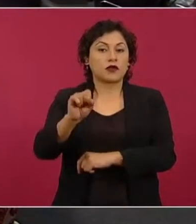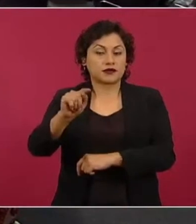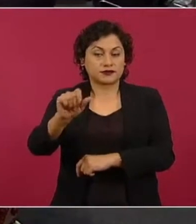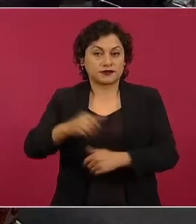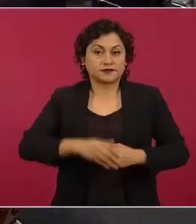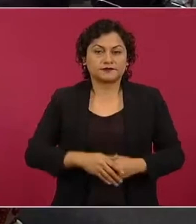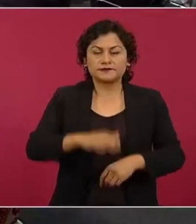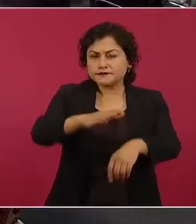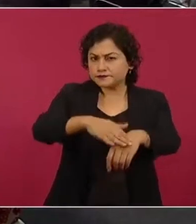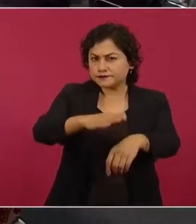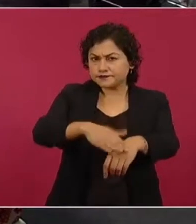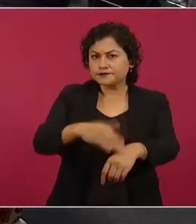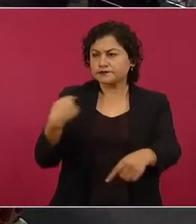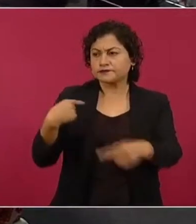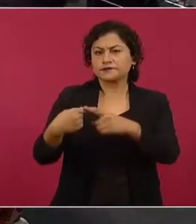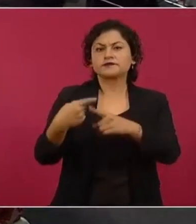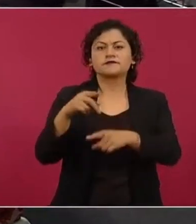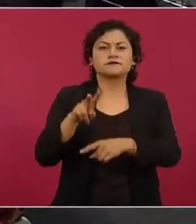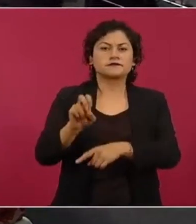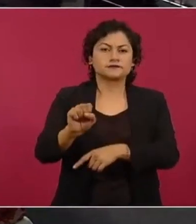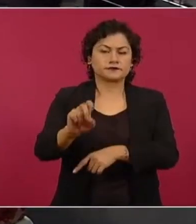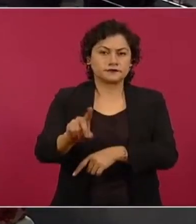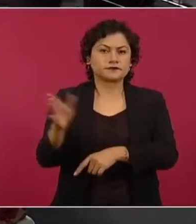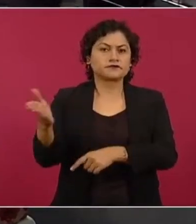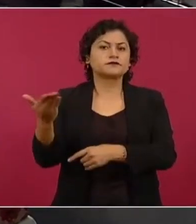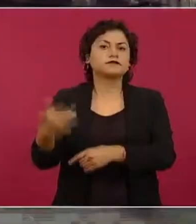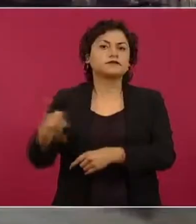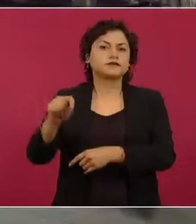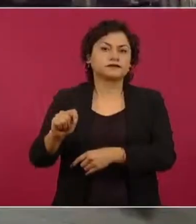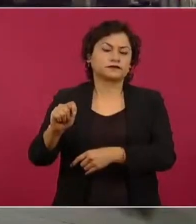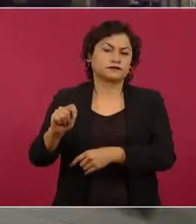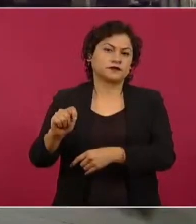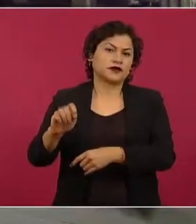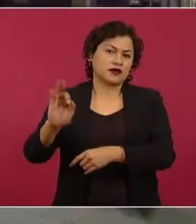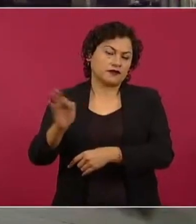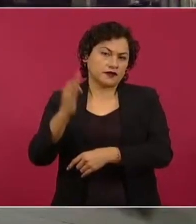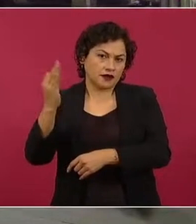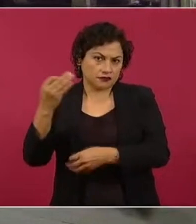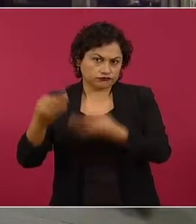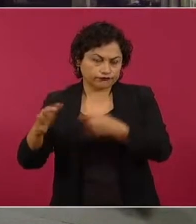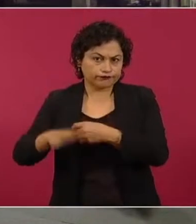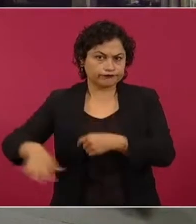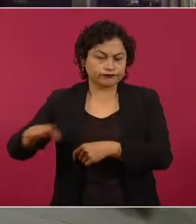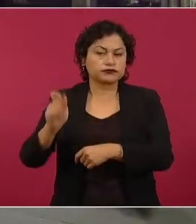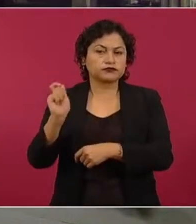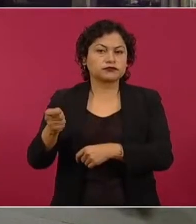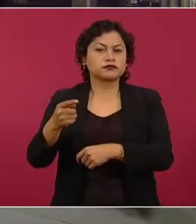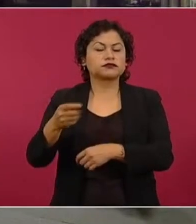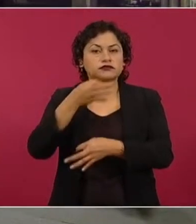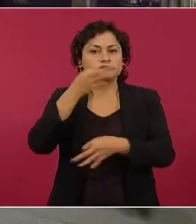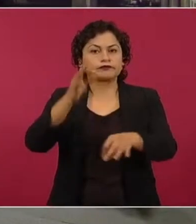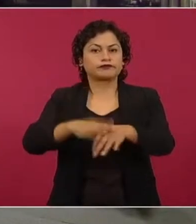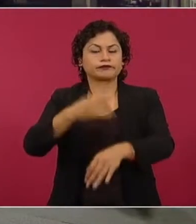de semana el Tribunal Electoral del Poder Judicial de la Federación emitió un fallo con respecto al decreto que